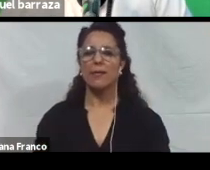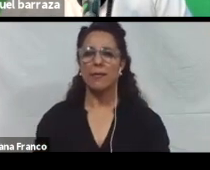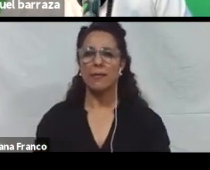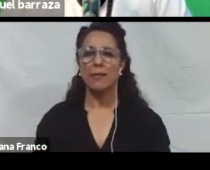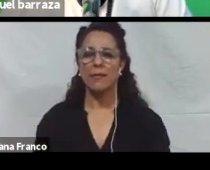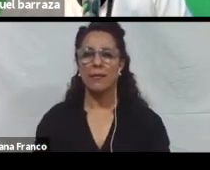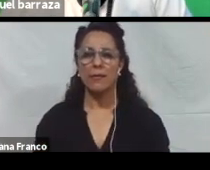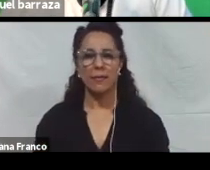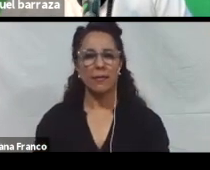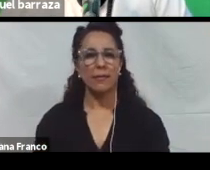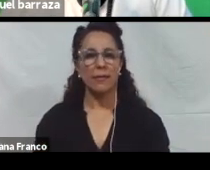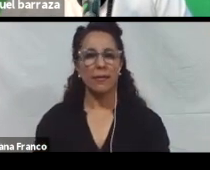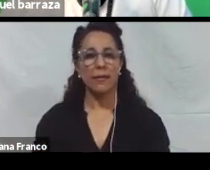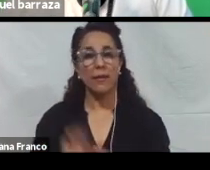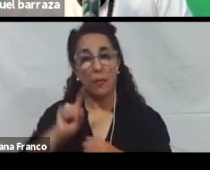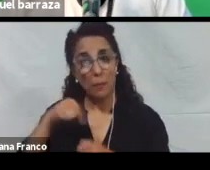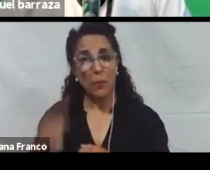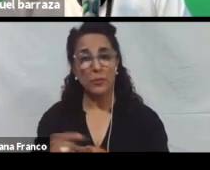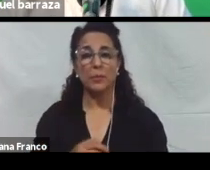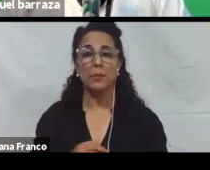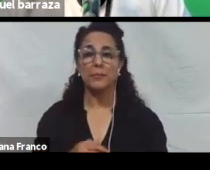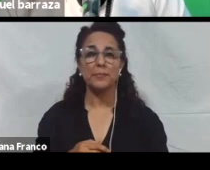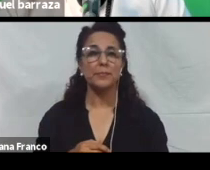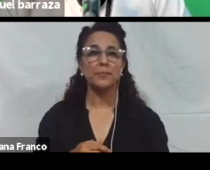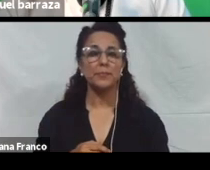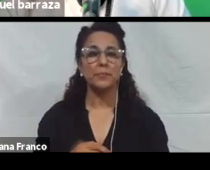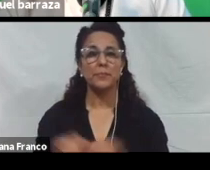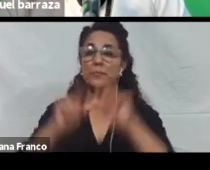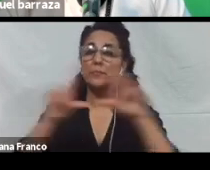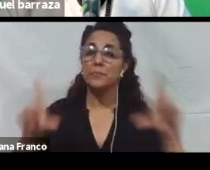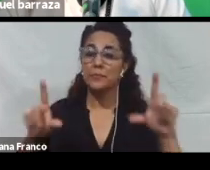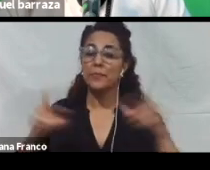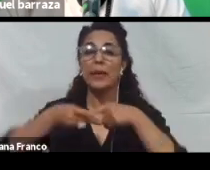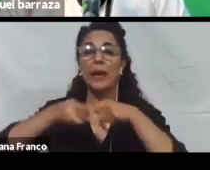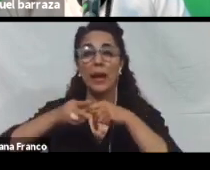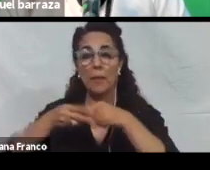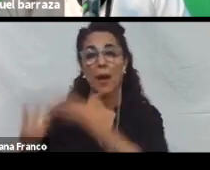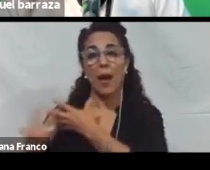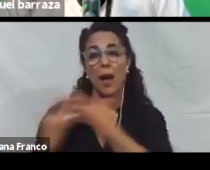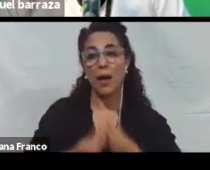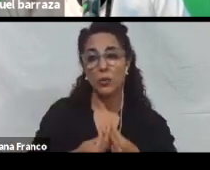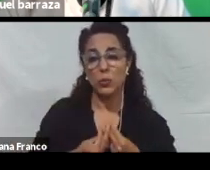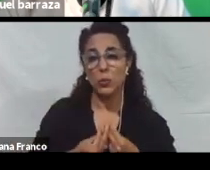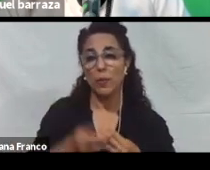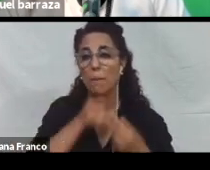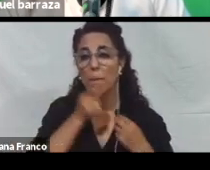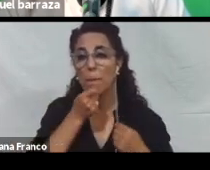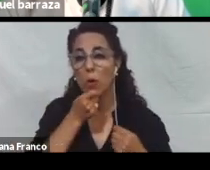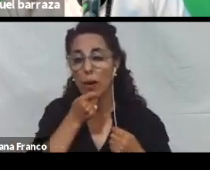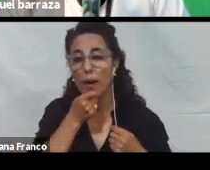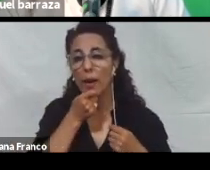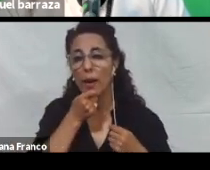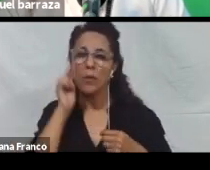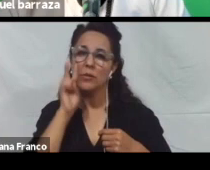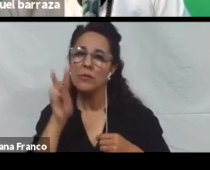En la siguiente diapo. Nos dice que. Esta herramienta nos brinda ayuda. Por ejemplo. Si ya chequeamos esos